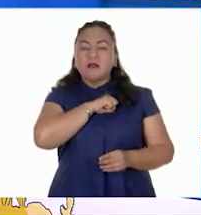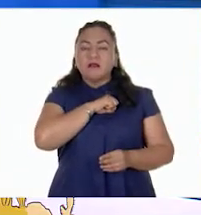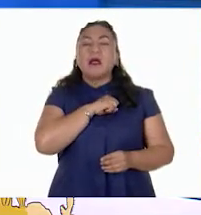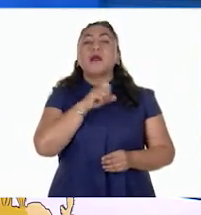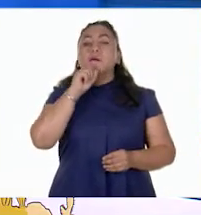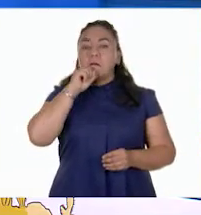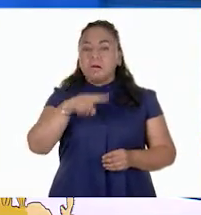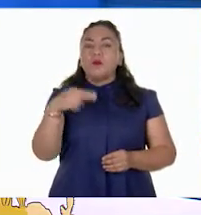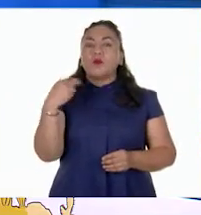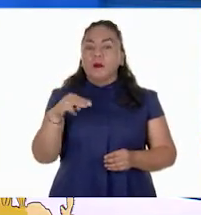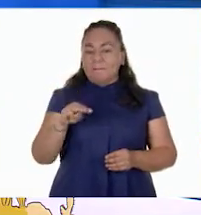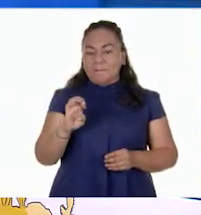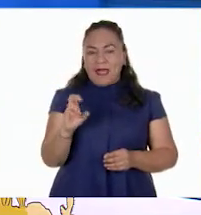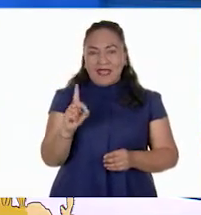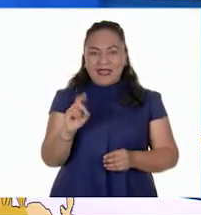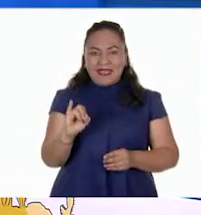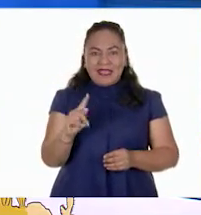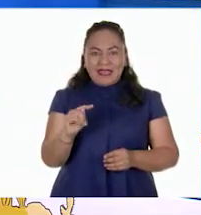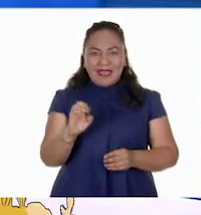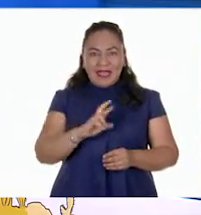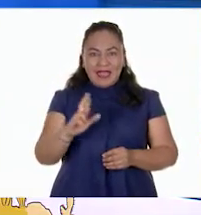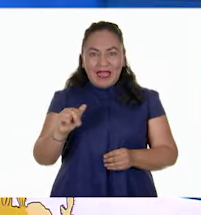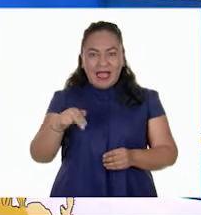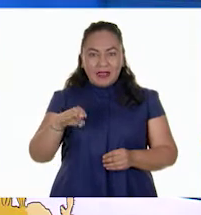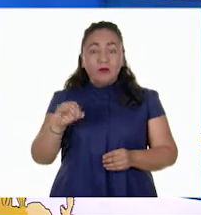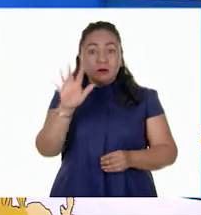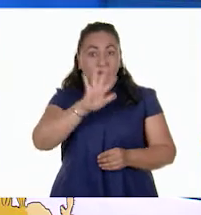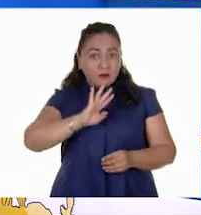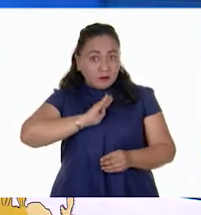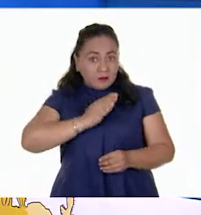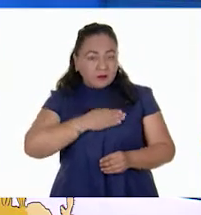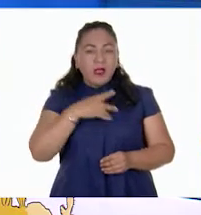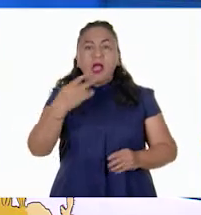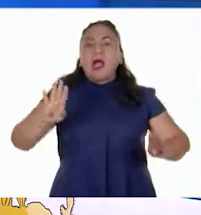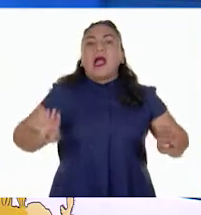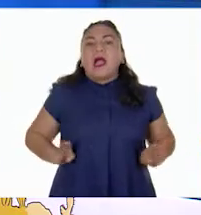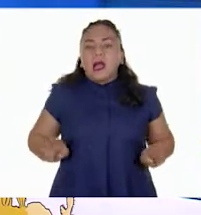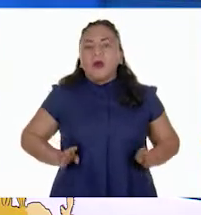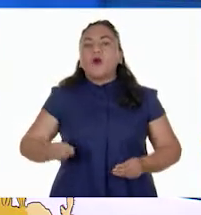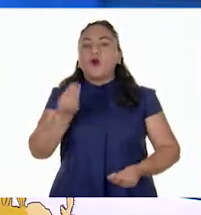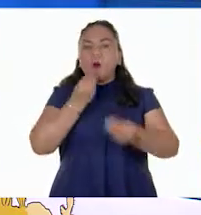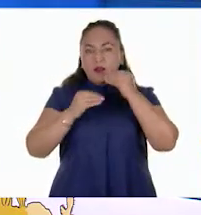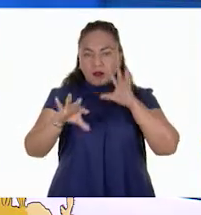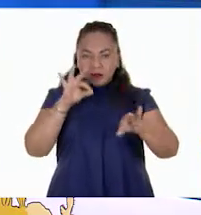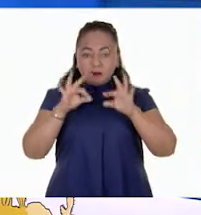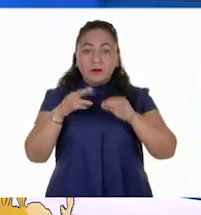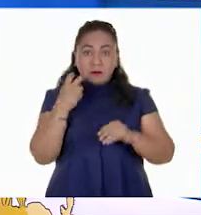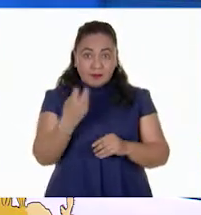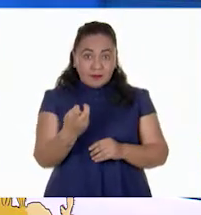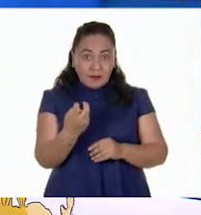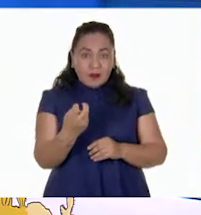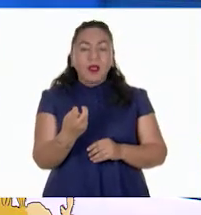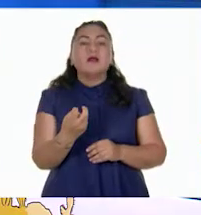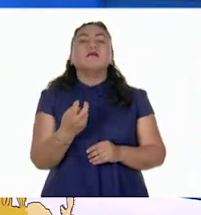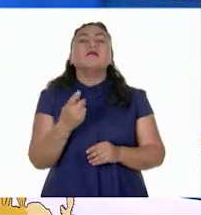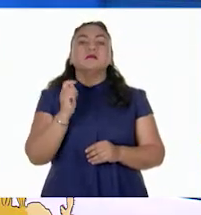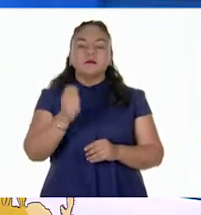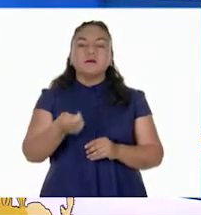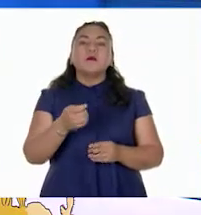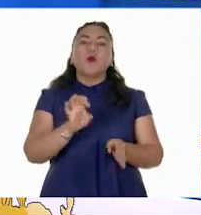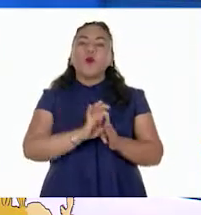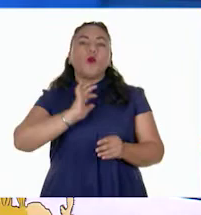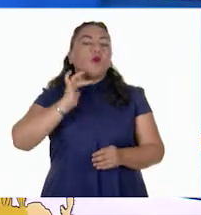Mediterráneo. En España es habitual este tipo de dieta. Les cuento que este tipo de dieta es considerada como